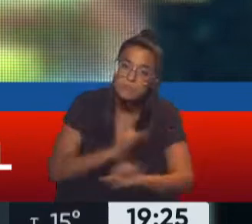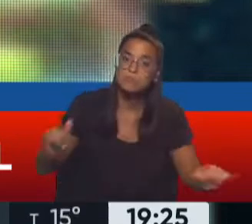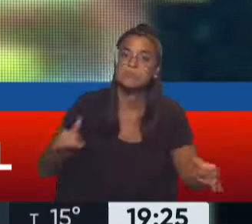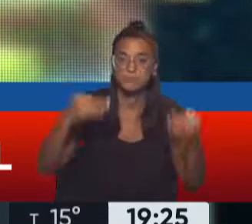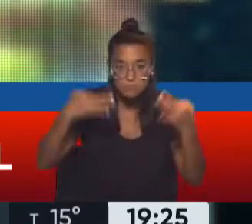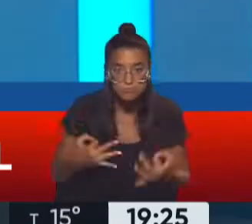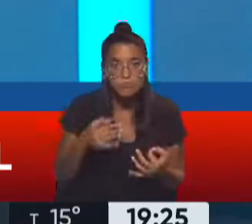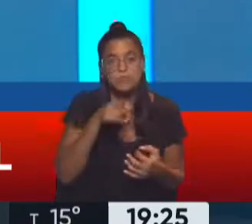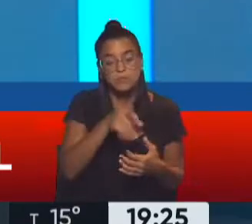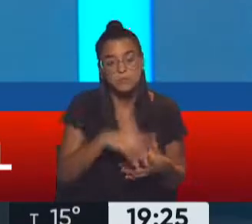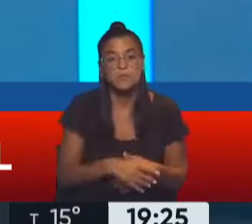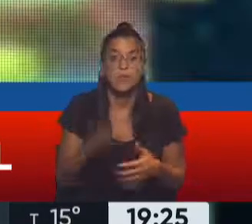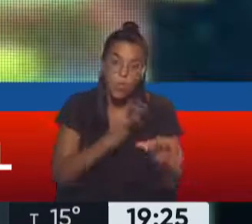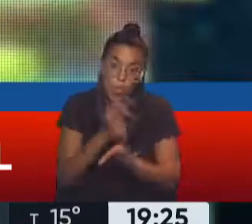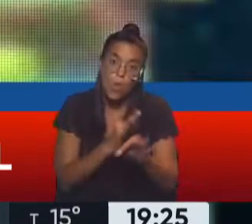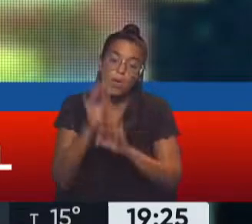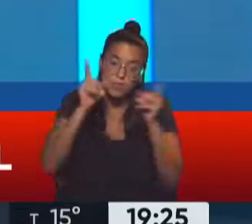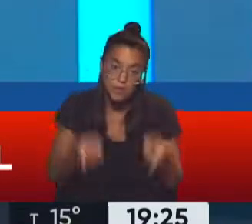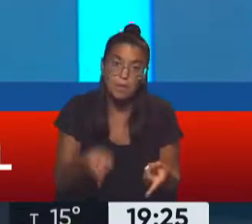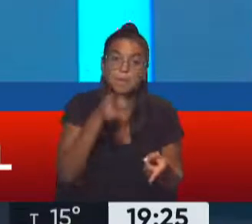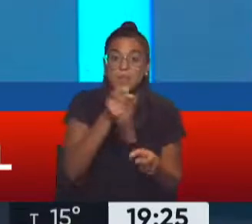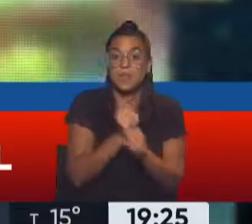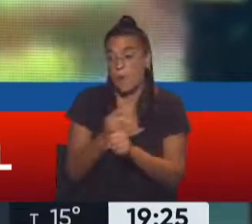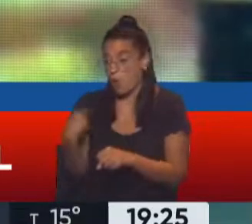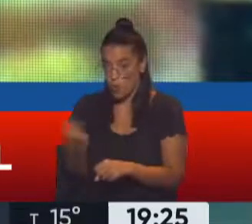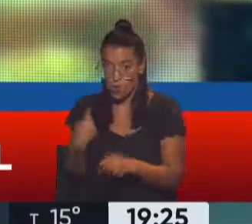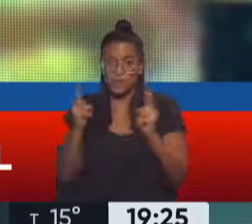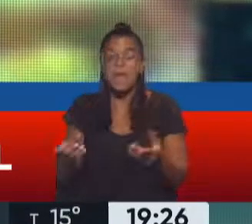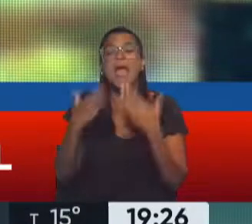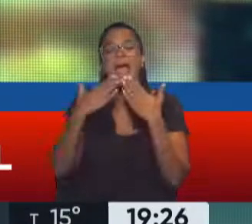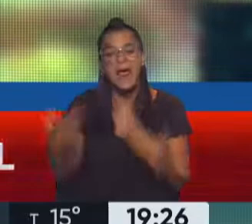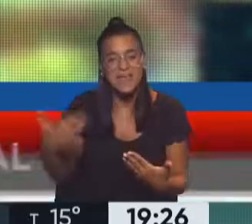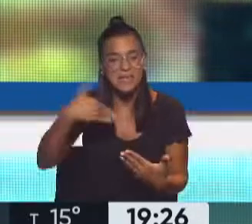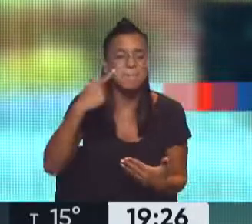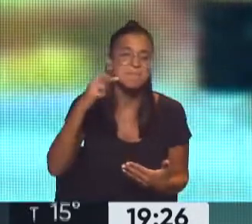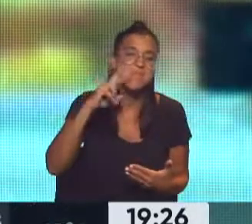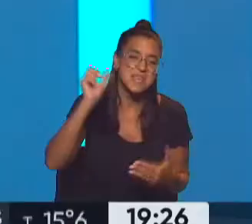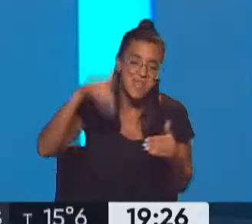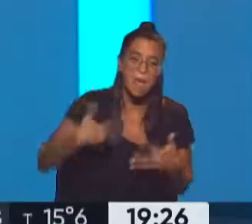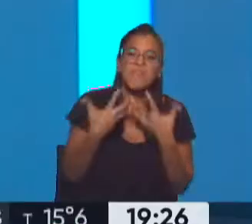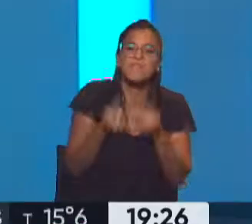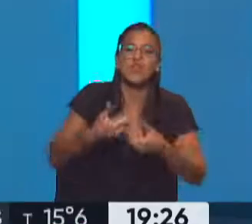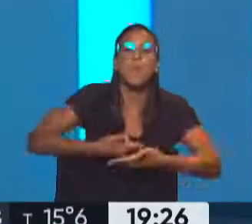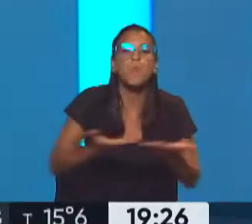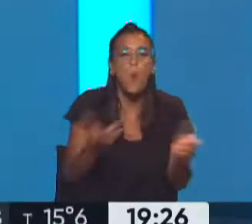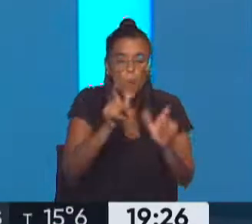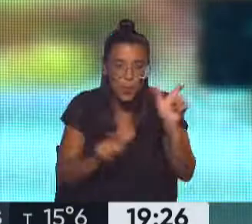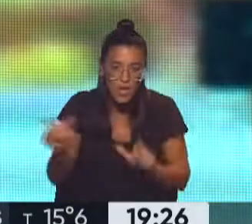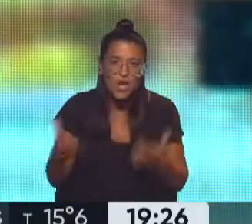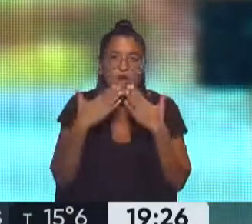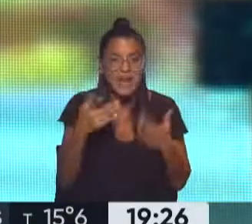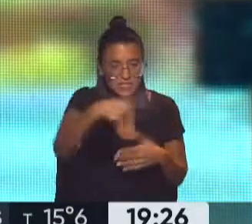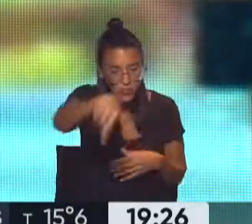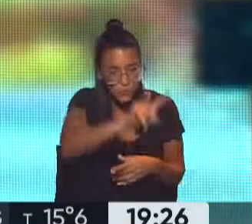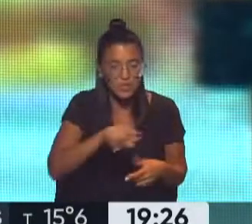Miriam? Que eso es lo que es educar también. cual, esa es nuestra tarea. Por supuesto. Gracias, Miriam, defensora del público, como siempre. Gracias a Oriana. a